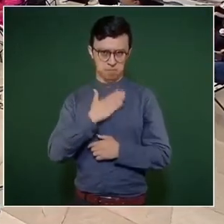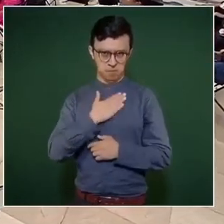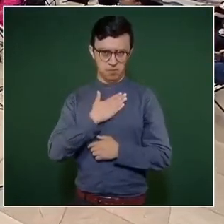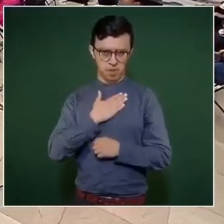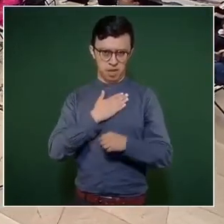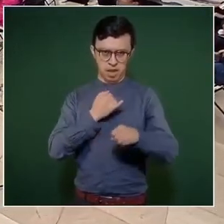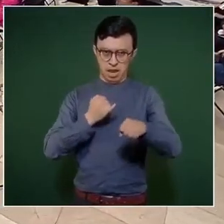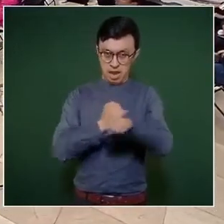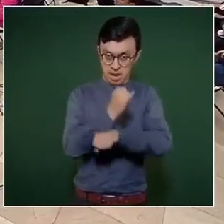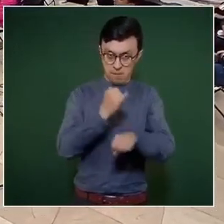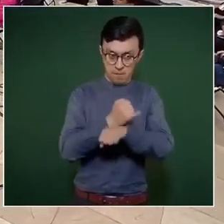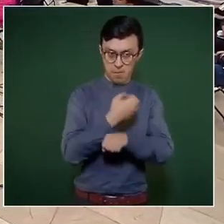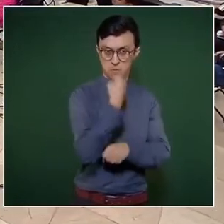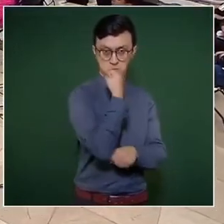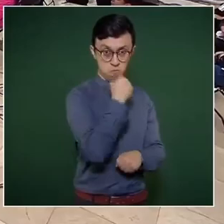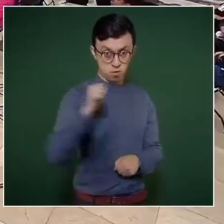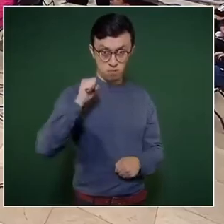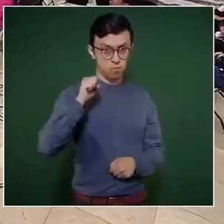¿cómo voy a hacer esto?